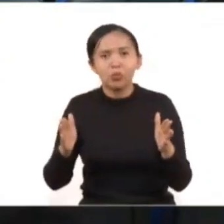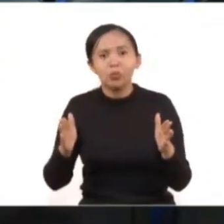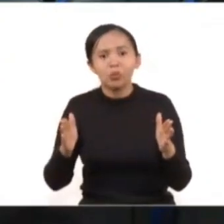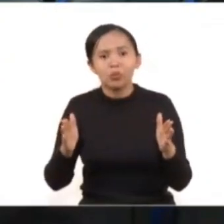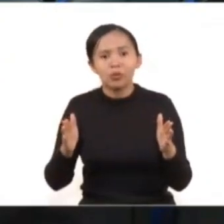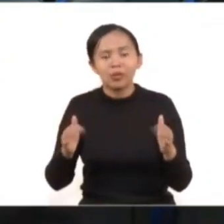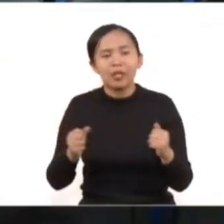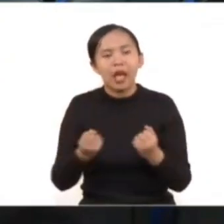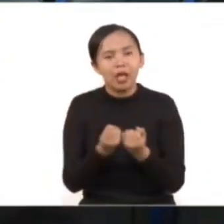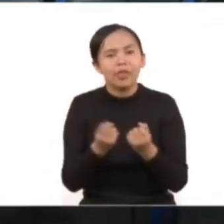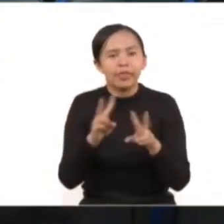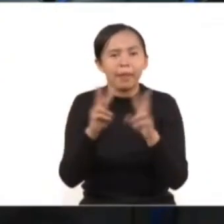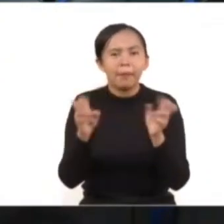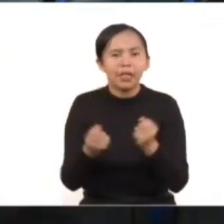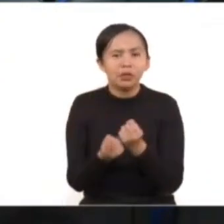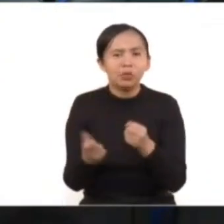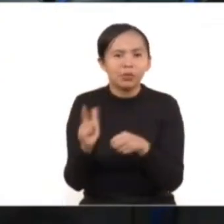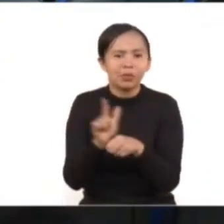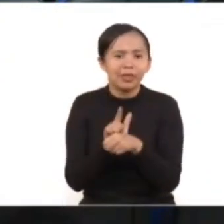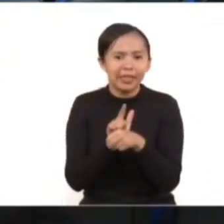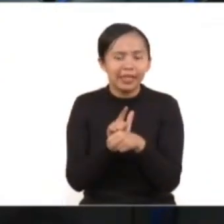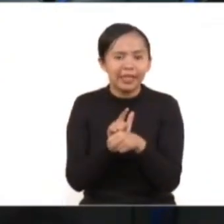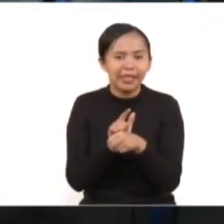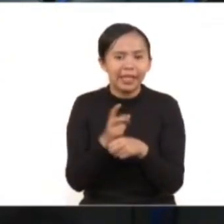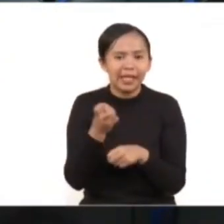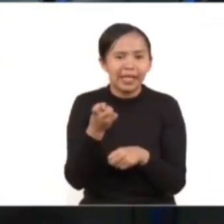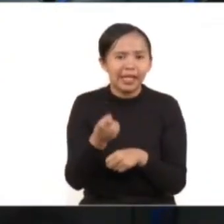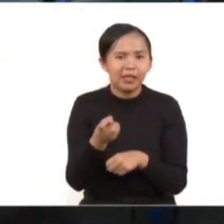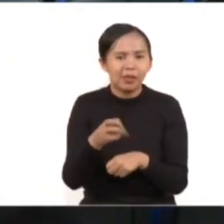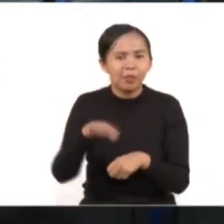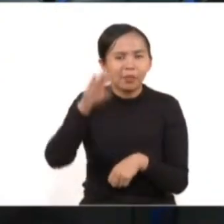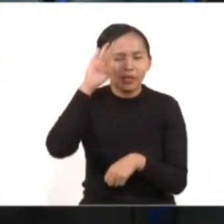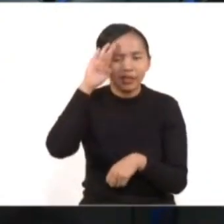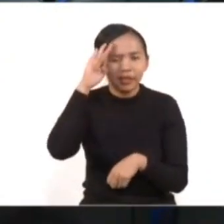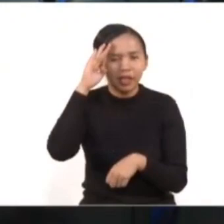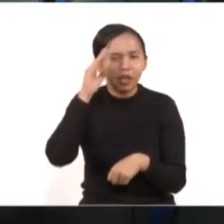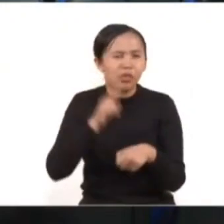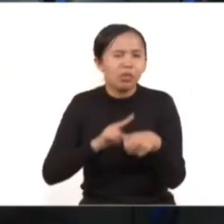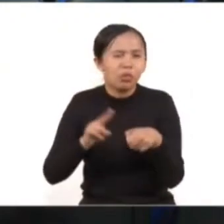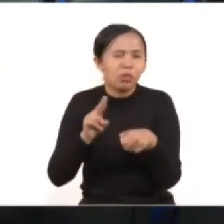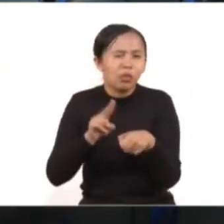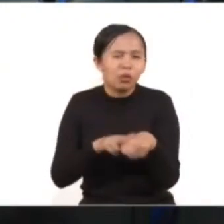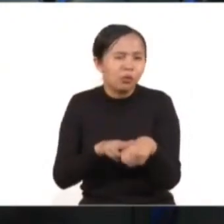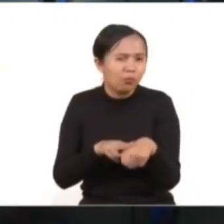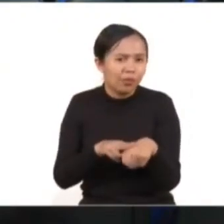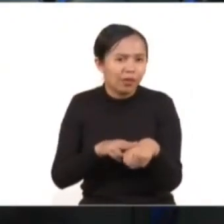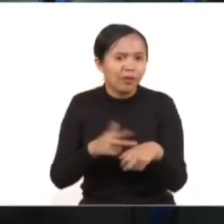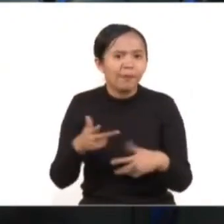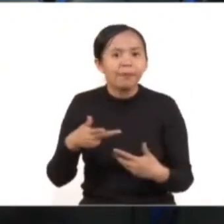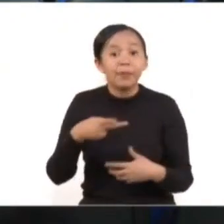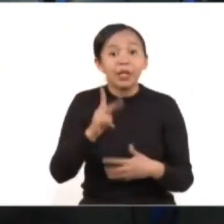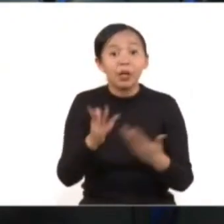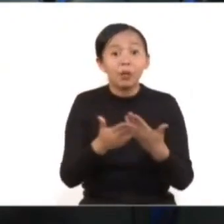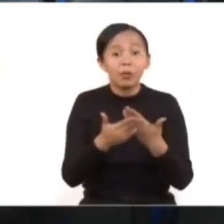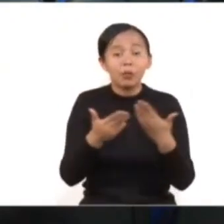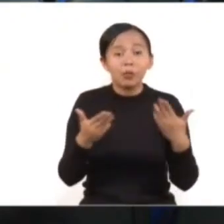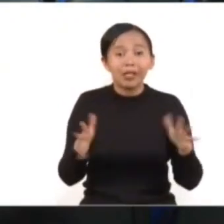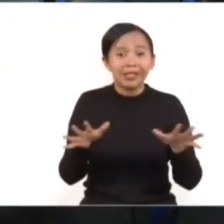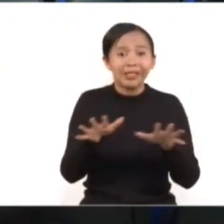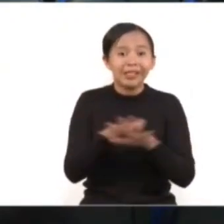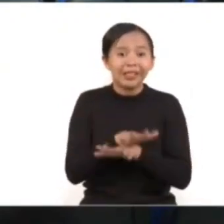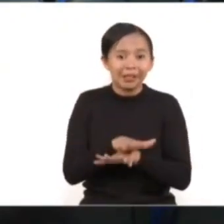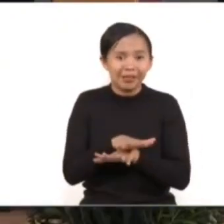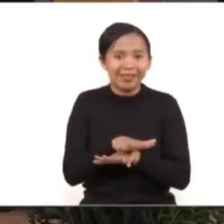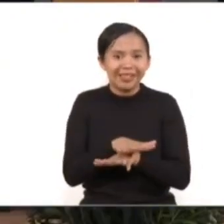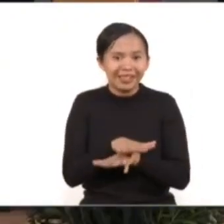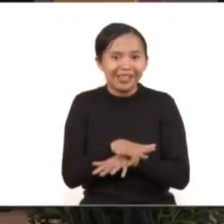sociales que fueron naturalizados como si fueran permitidos y que eventualmente, presumo